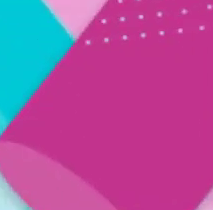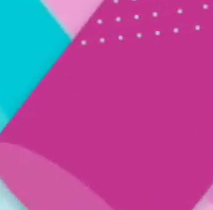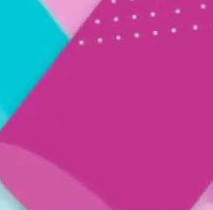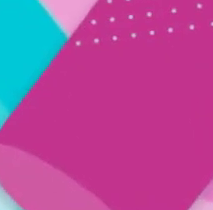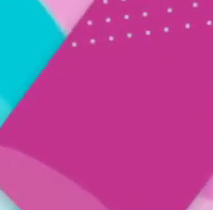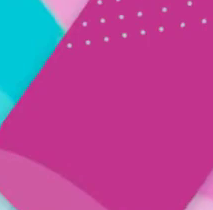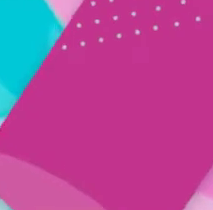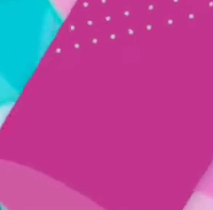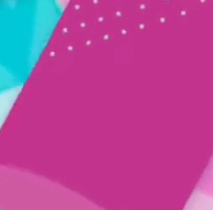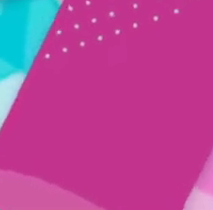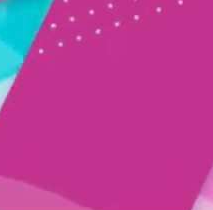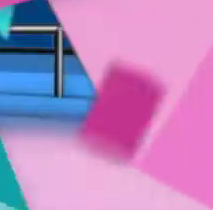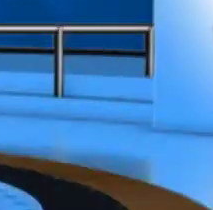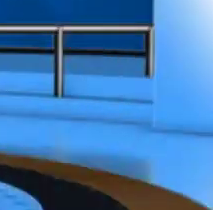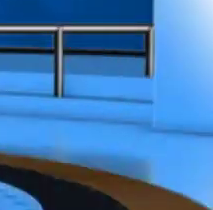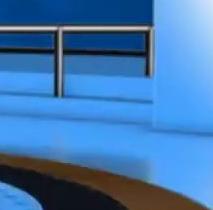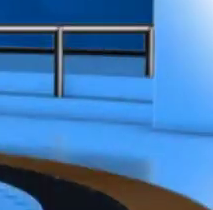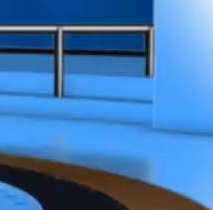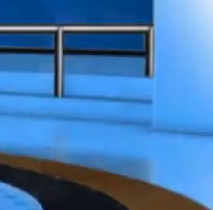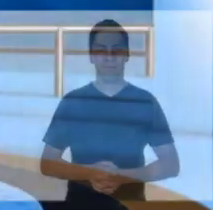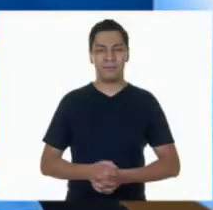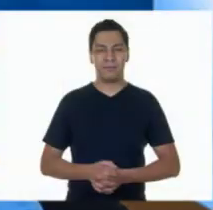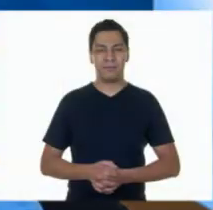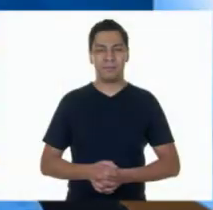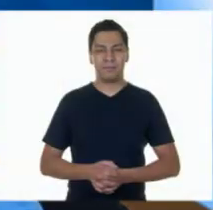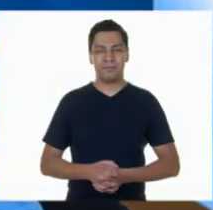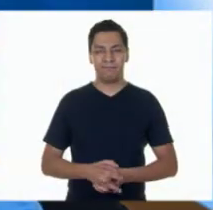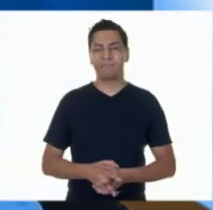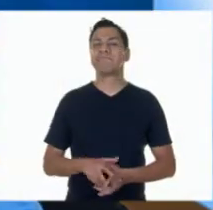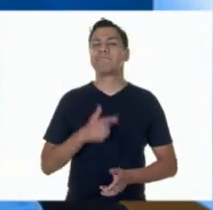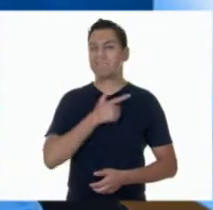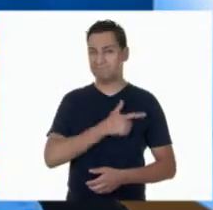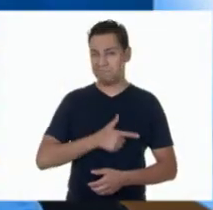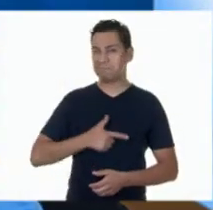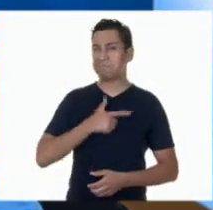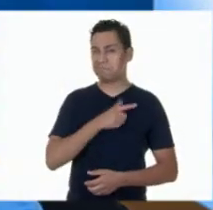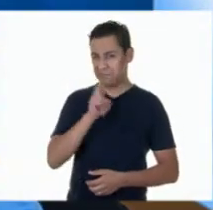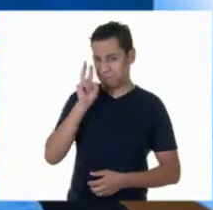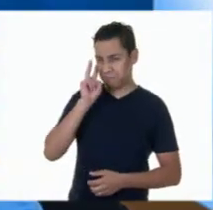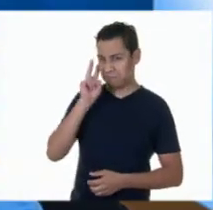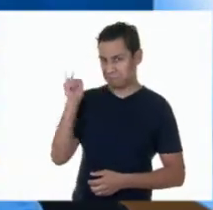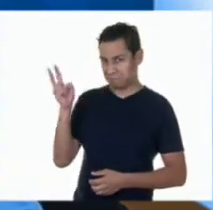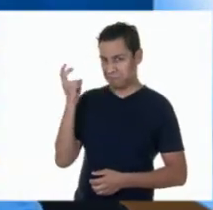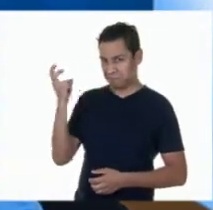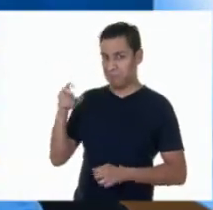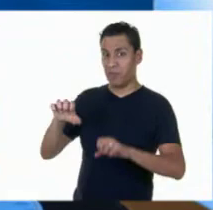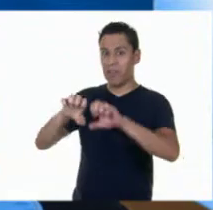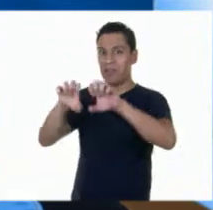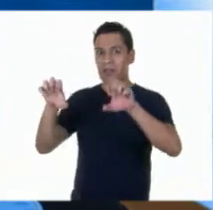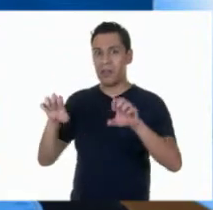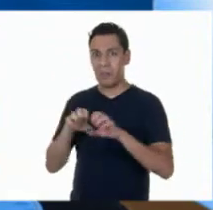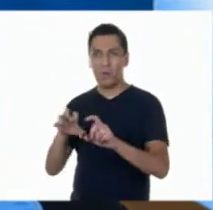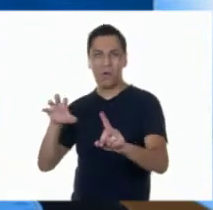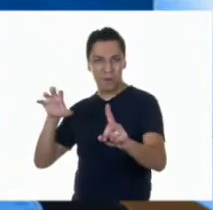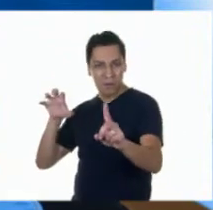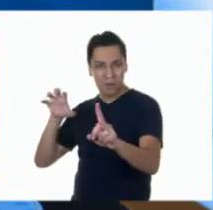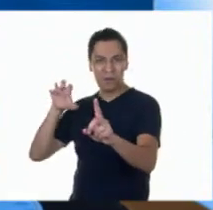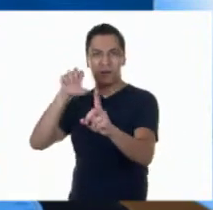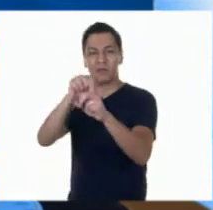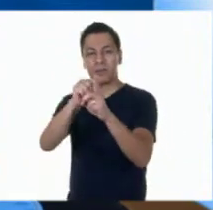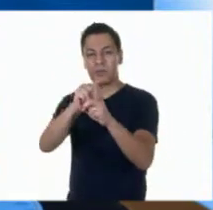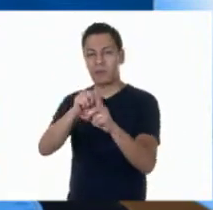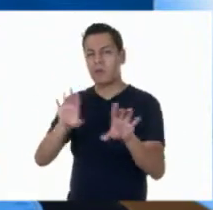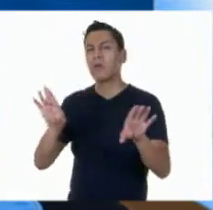¡Suscríbete al Me alegra ver cómo es que los equipos logran alcanzar sus objetivos y sus metas con el apoyo de